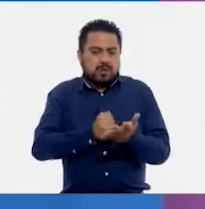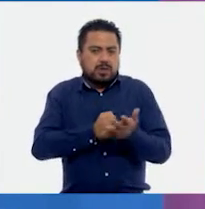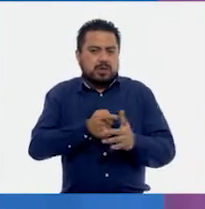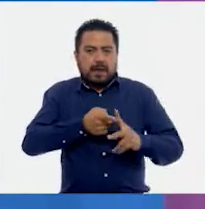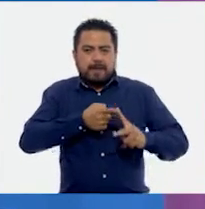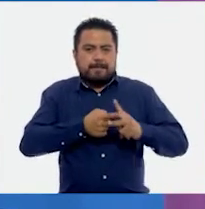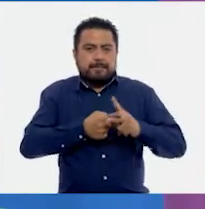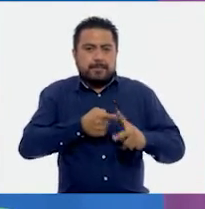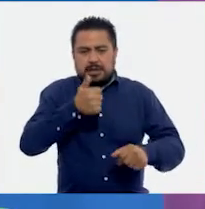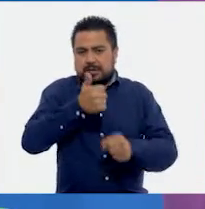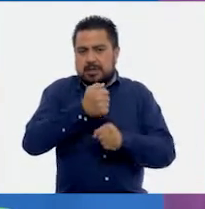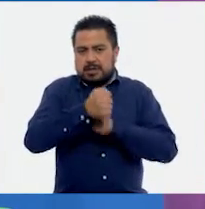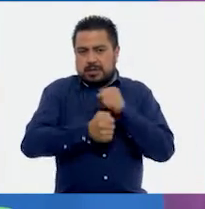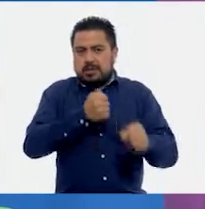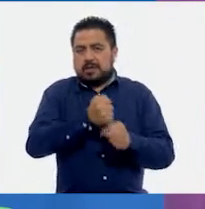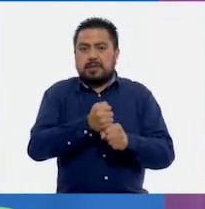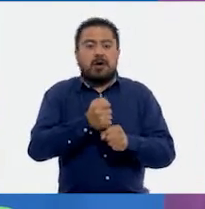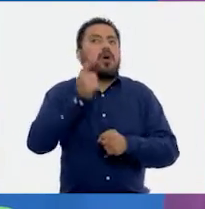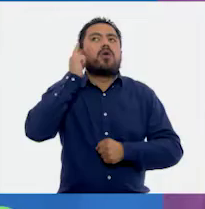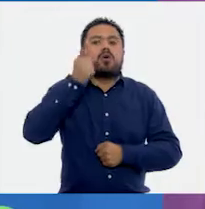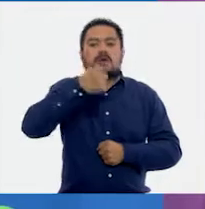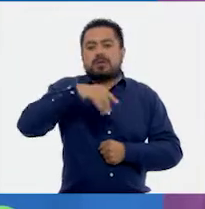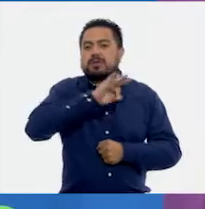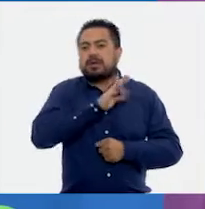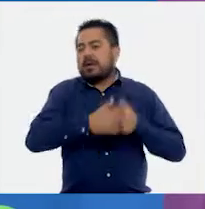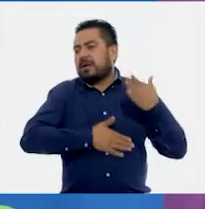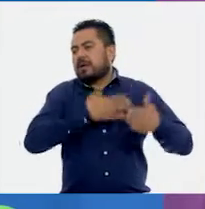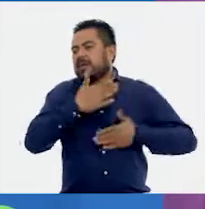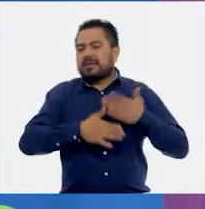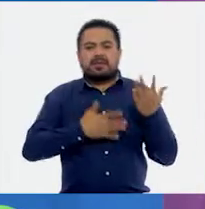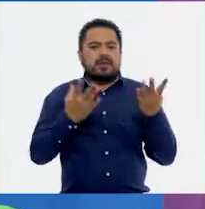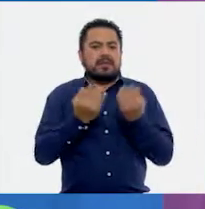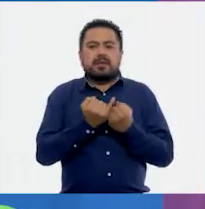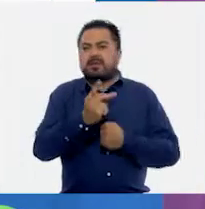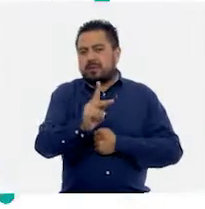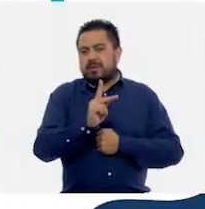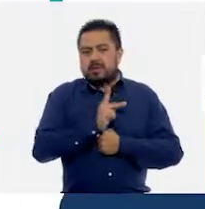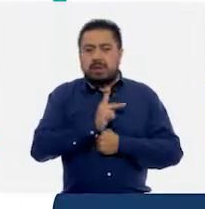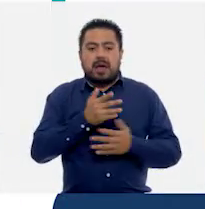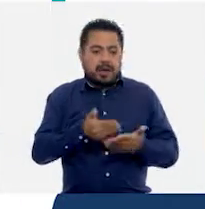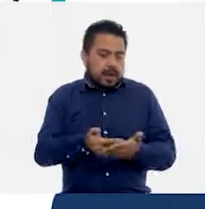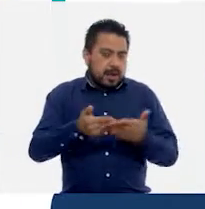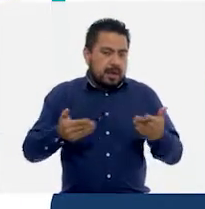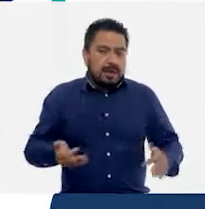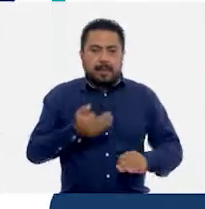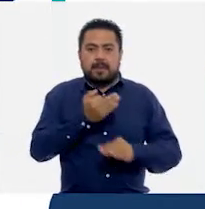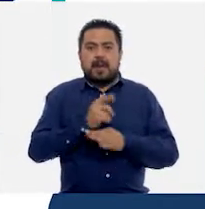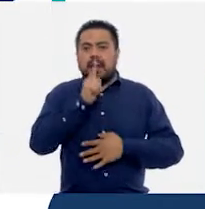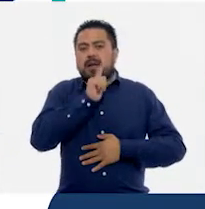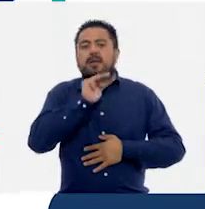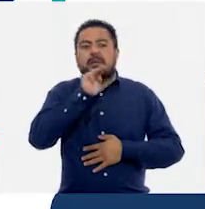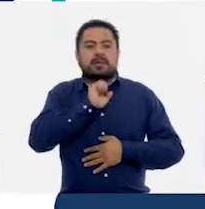matemáticas de sexto grado. Y espero que lo hayan disfrutado tanto como nosotros. A continuación...